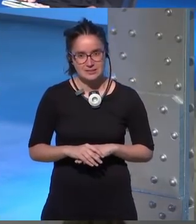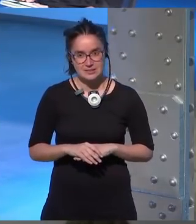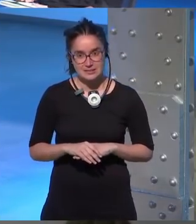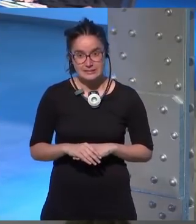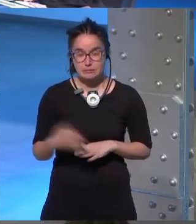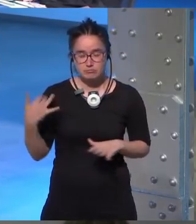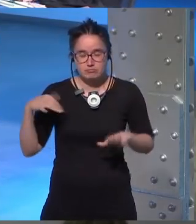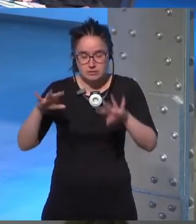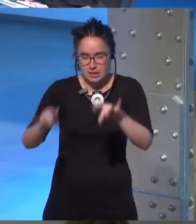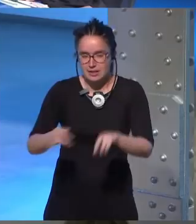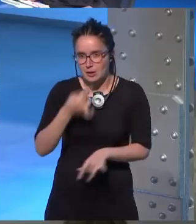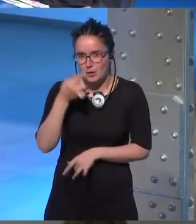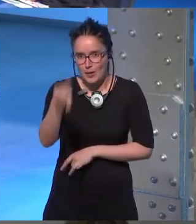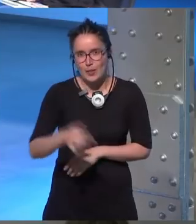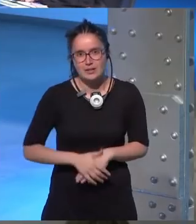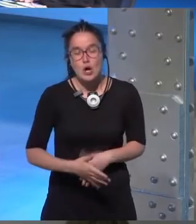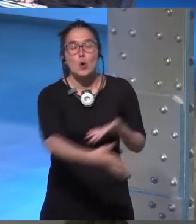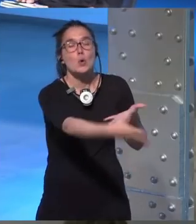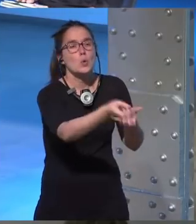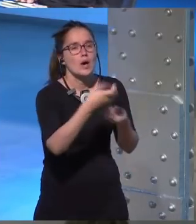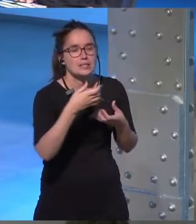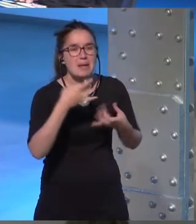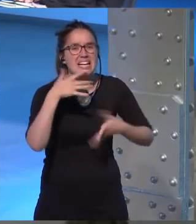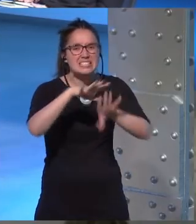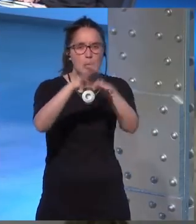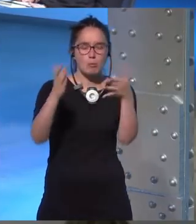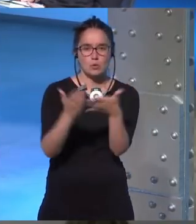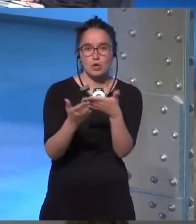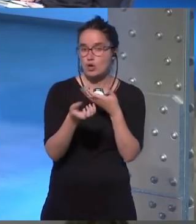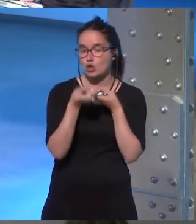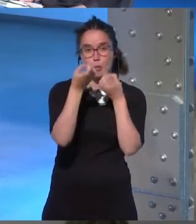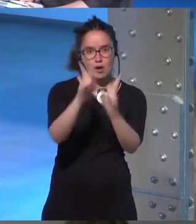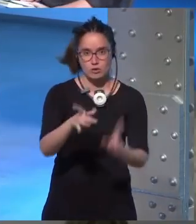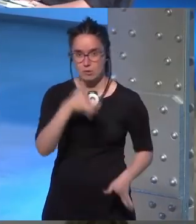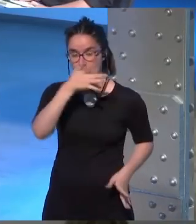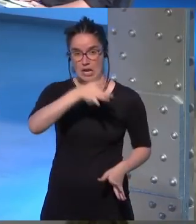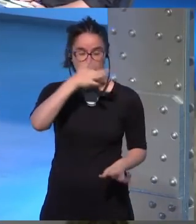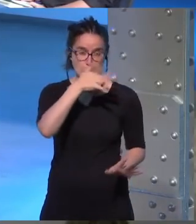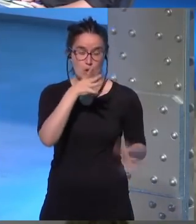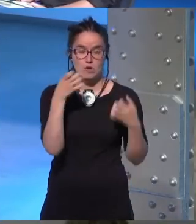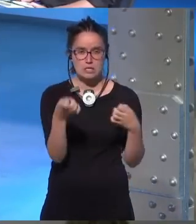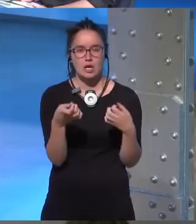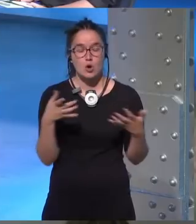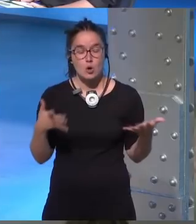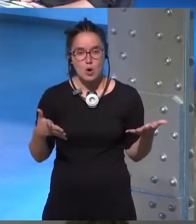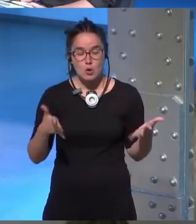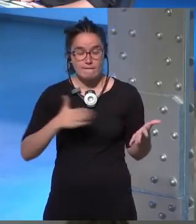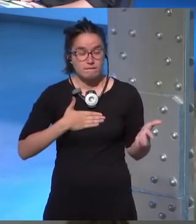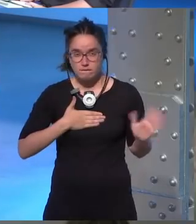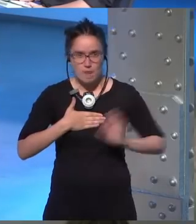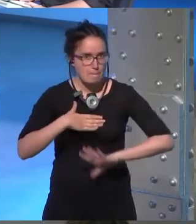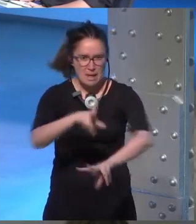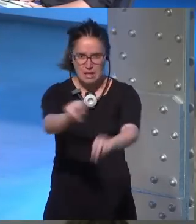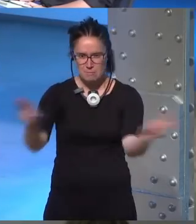vamos te diré y cuenta de lo que separe en ese mundo que no os lo voy a contar porque os hago el spoiler del siglo fue como oh my god